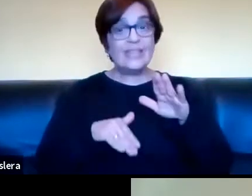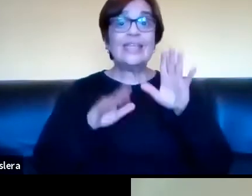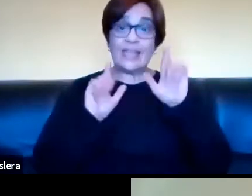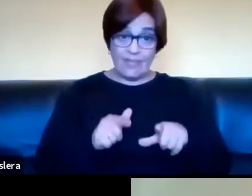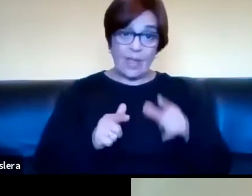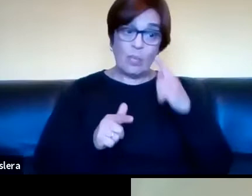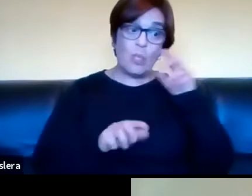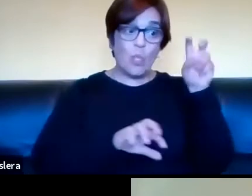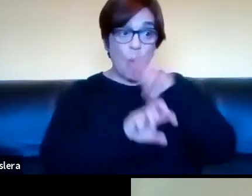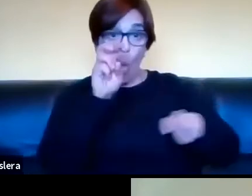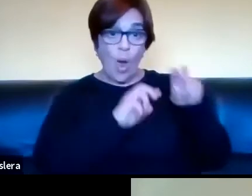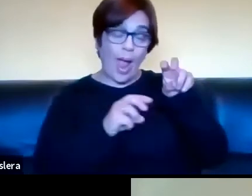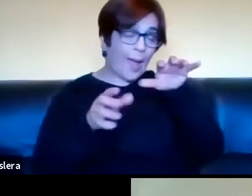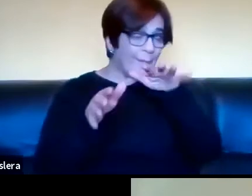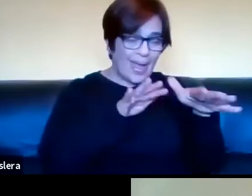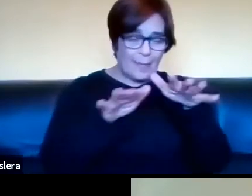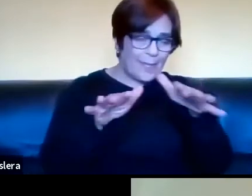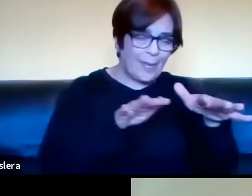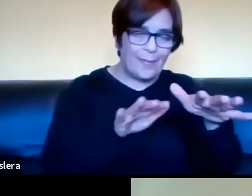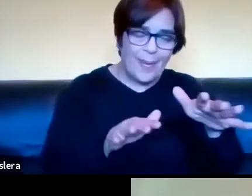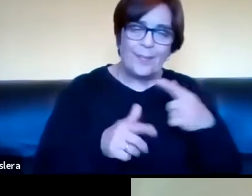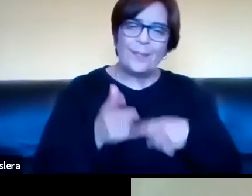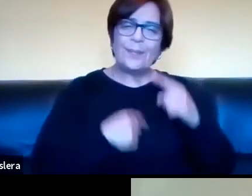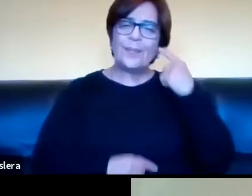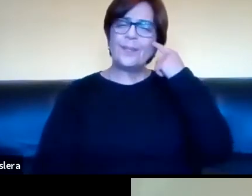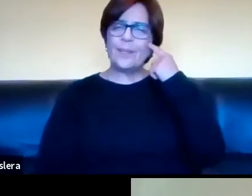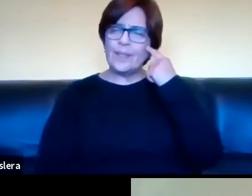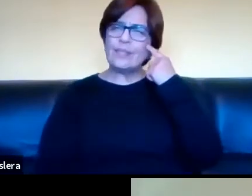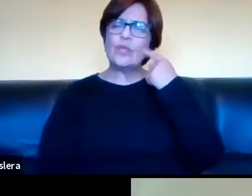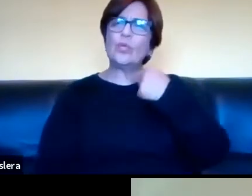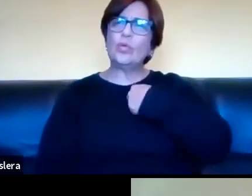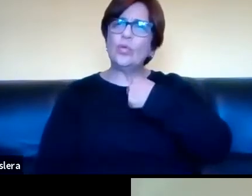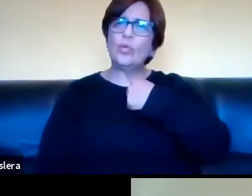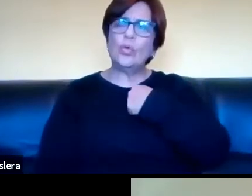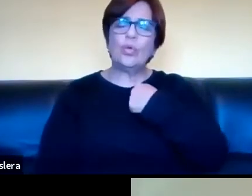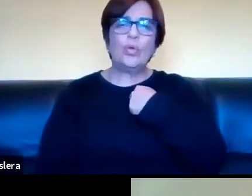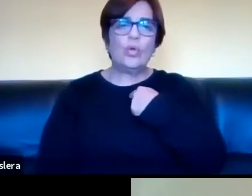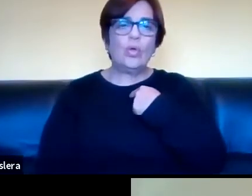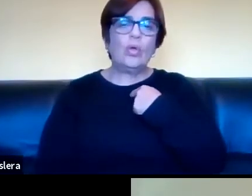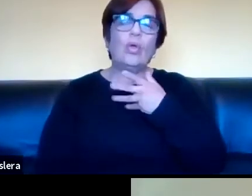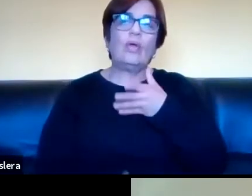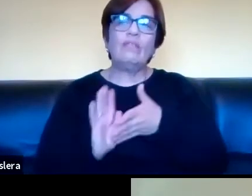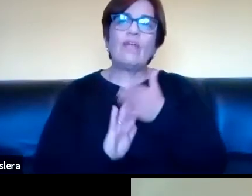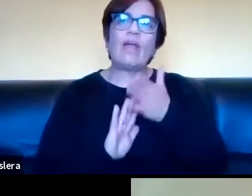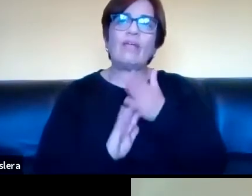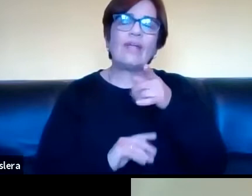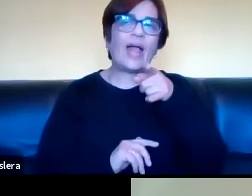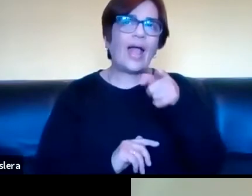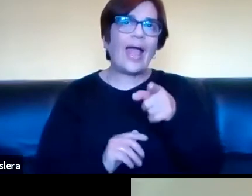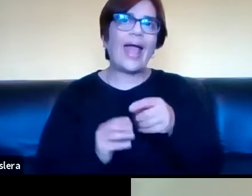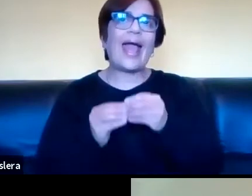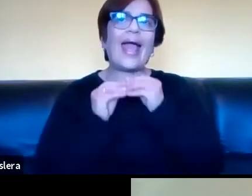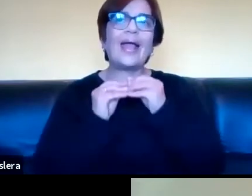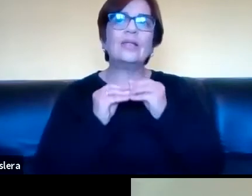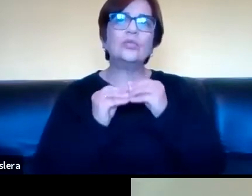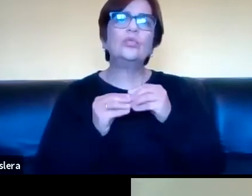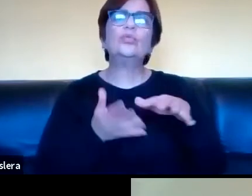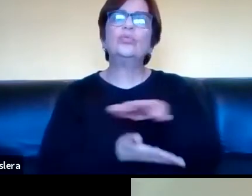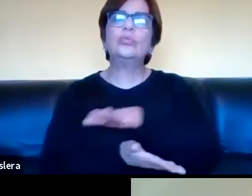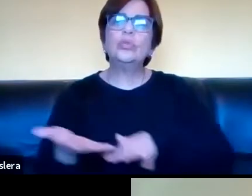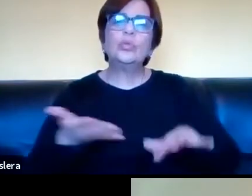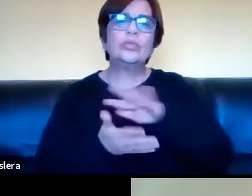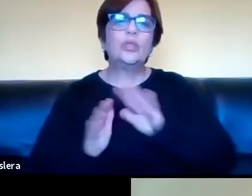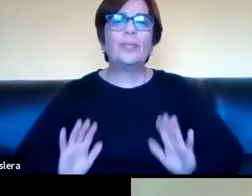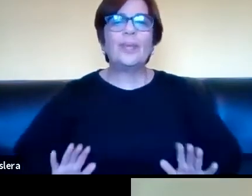similitudes. Yo me quedé pensando en esto de si vas a entrar en las cuestiones sobre las condiciones de